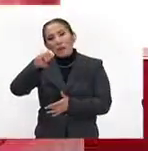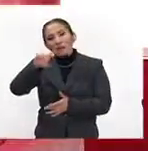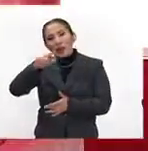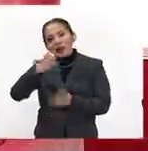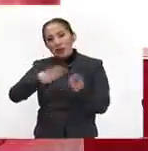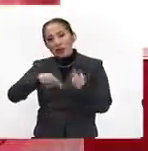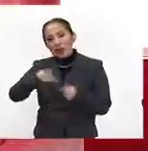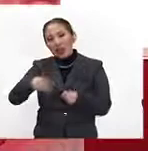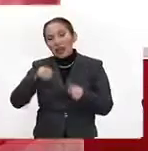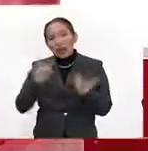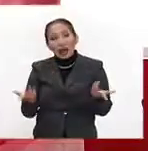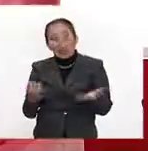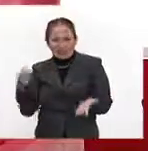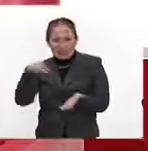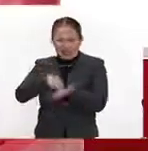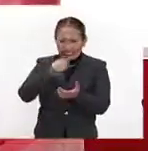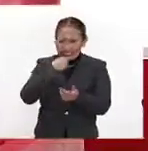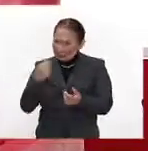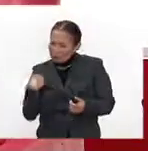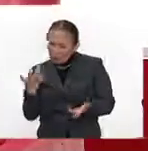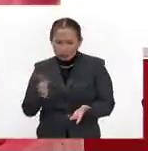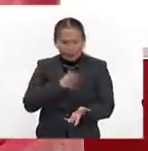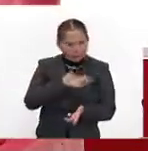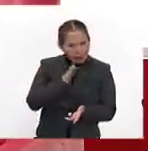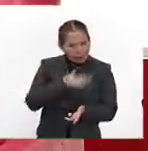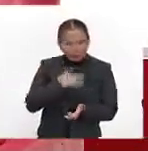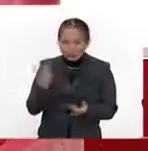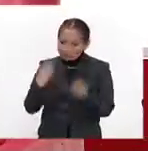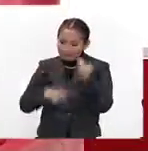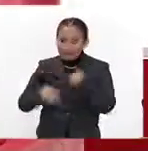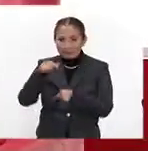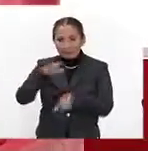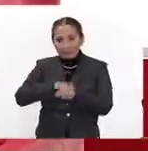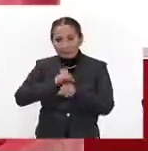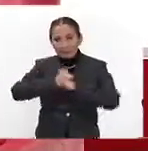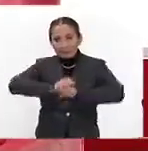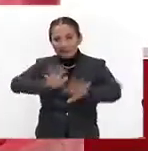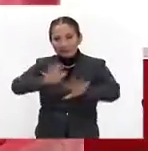por estar con nosotros. Gracias Vamos a empoderar a nuestros niños a que sean buenos y regresamos con más información. Gracias.